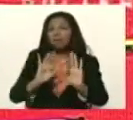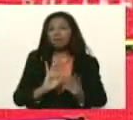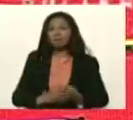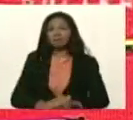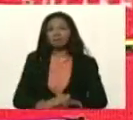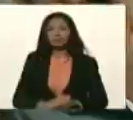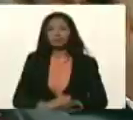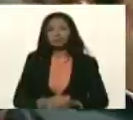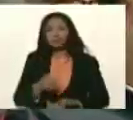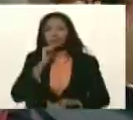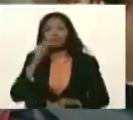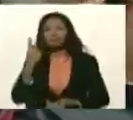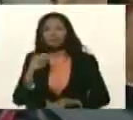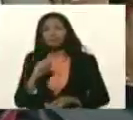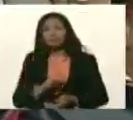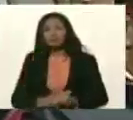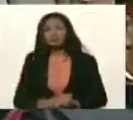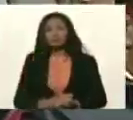¿quién la tiene?